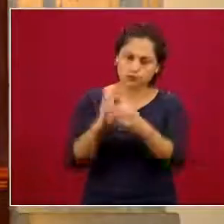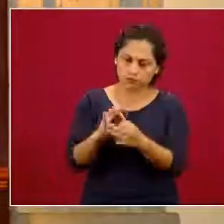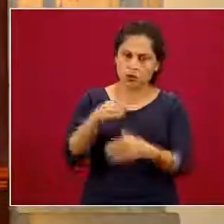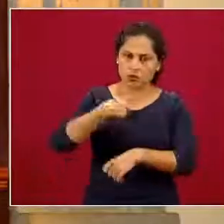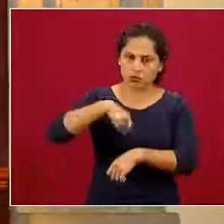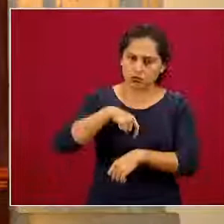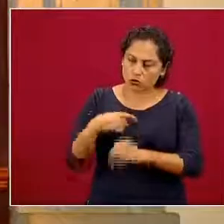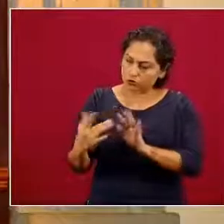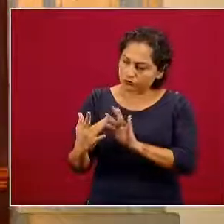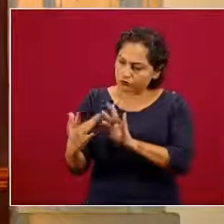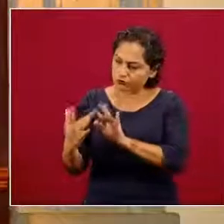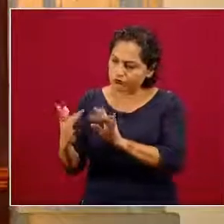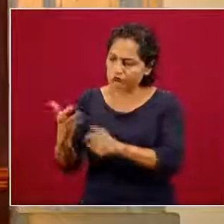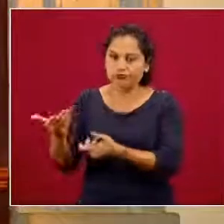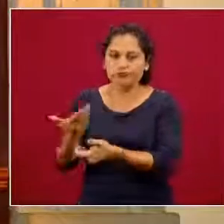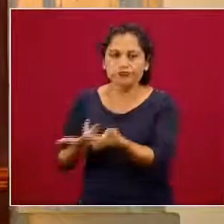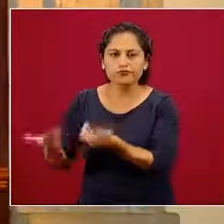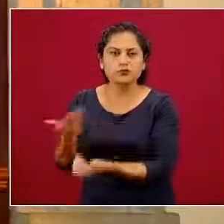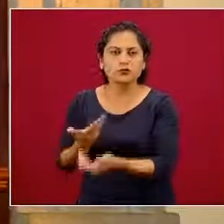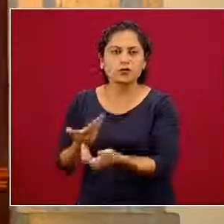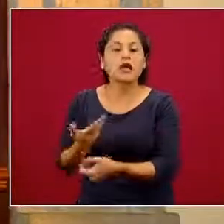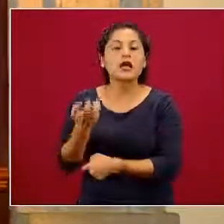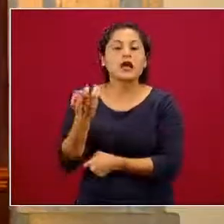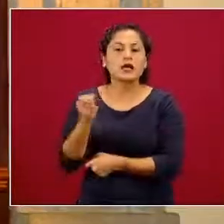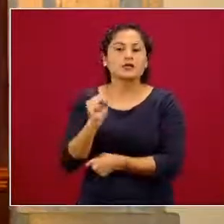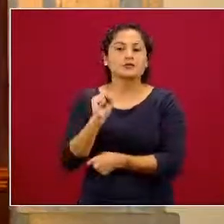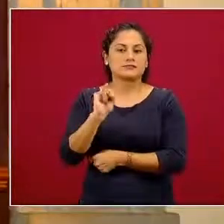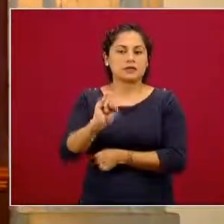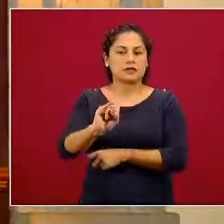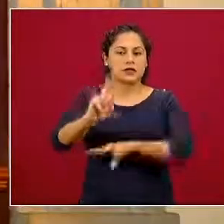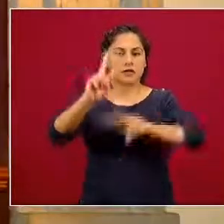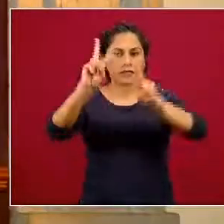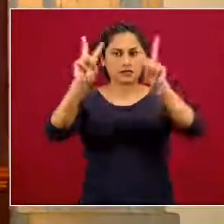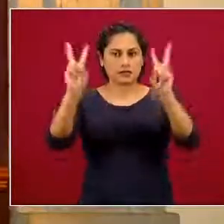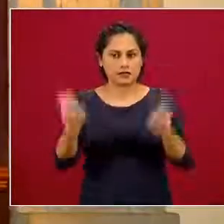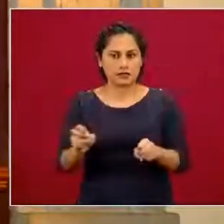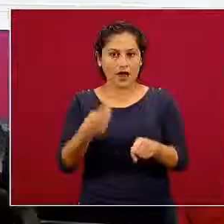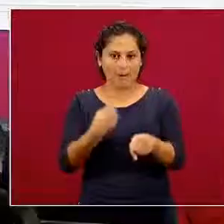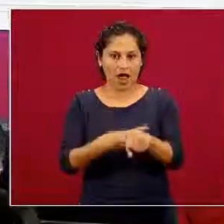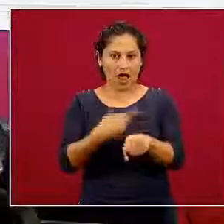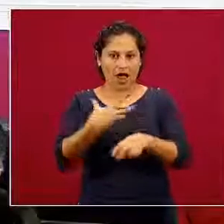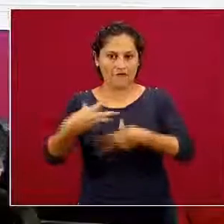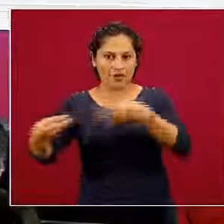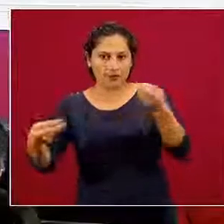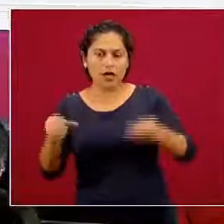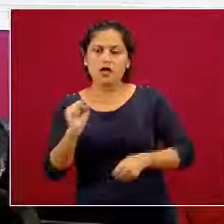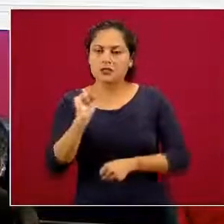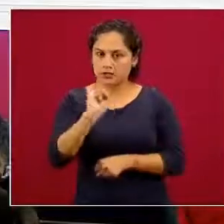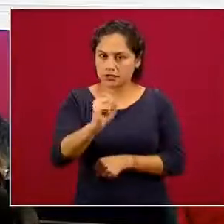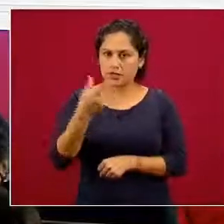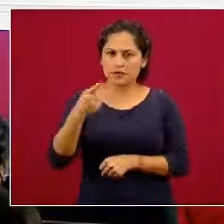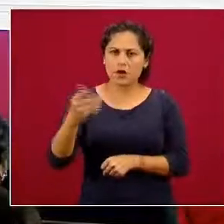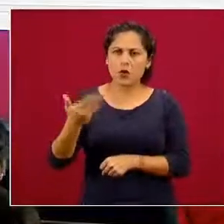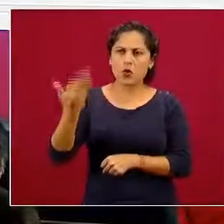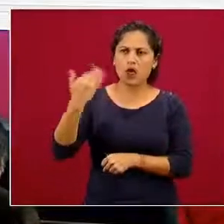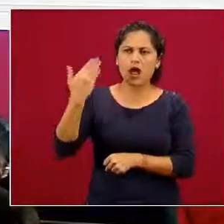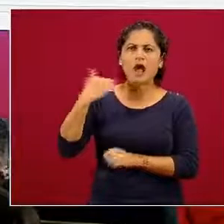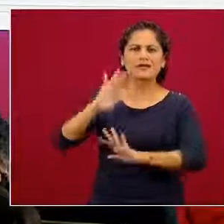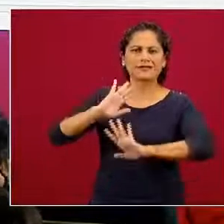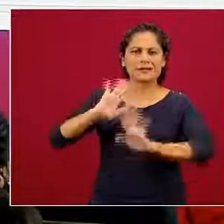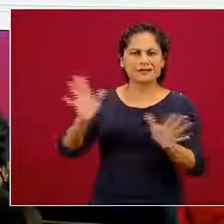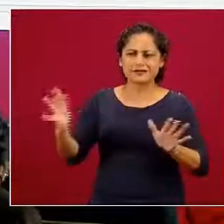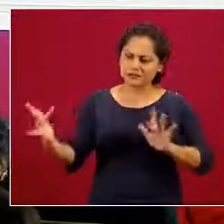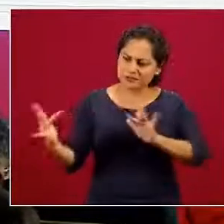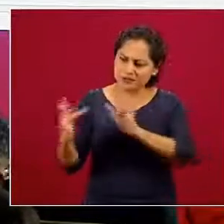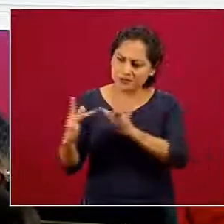hemos estado colaborando. Sí, mucho con el tema de la pandemia, pero también desde antes ya se venía trabajando